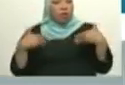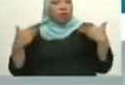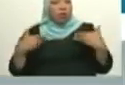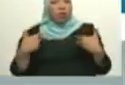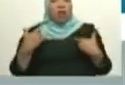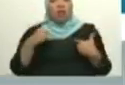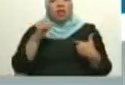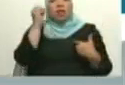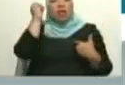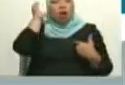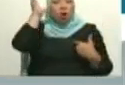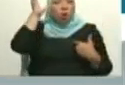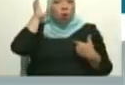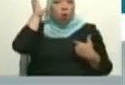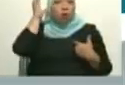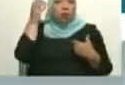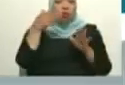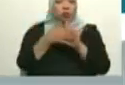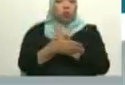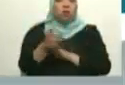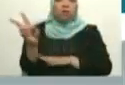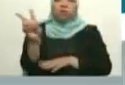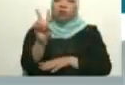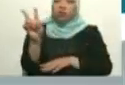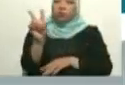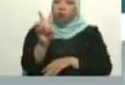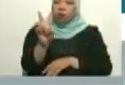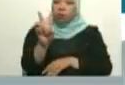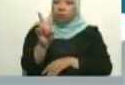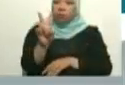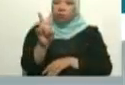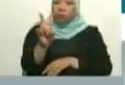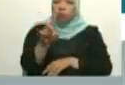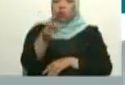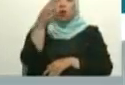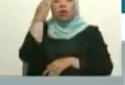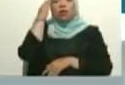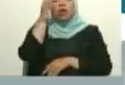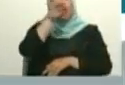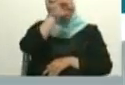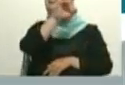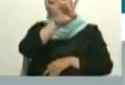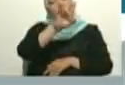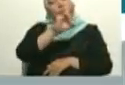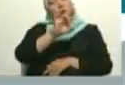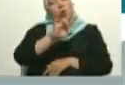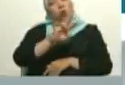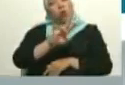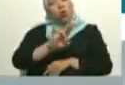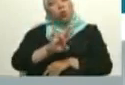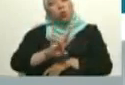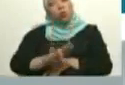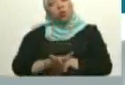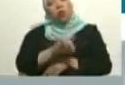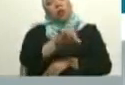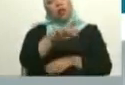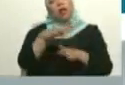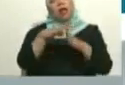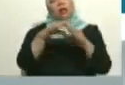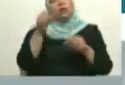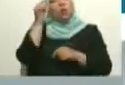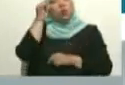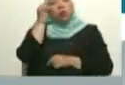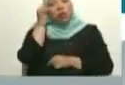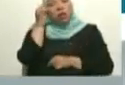en eso estamos todos los días, y ustedes nos verán siempre, todos los días, dedicados